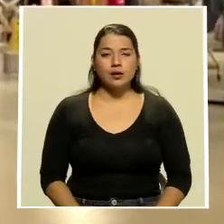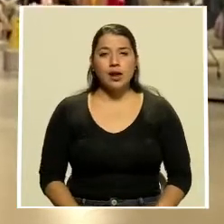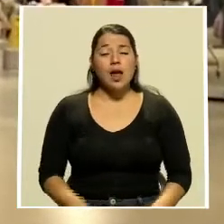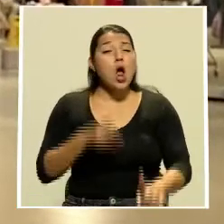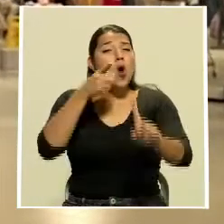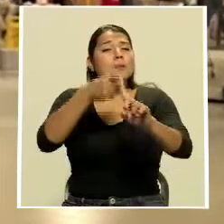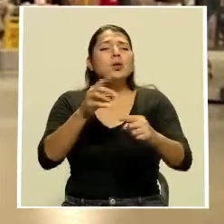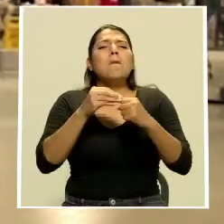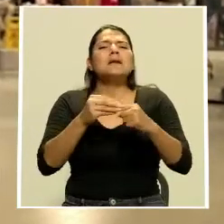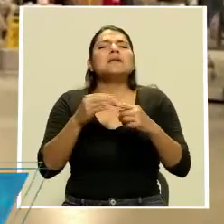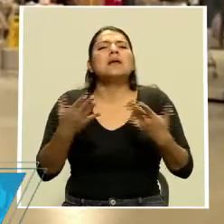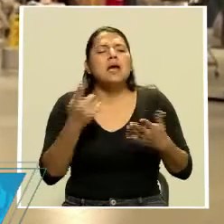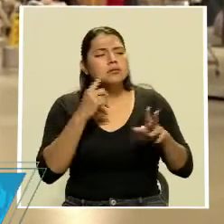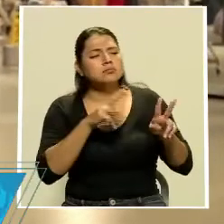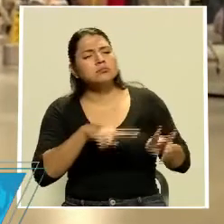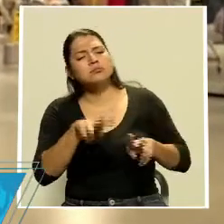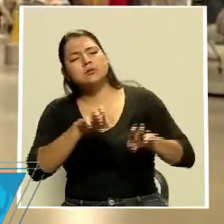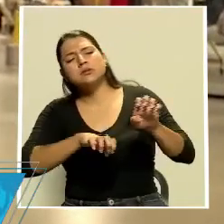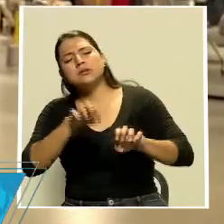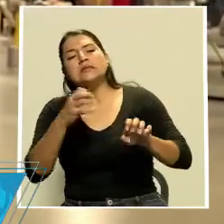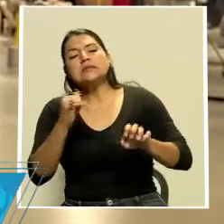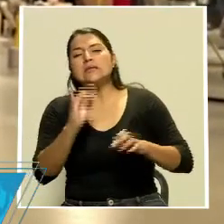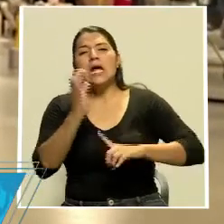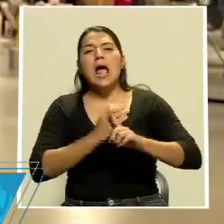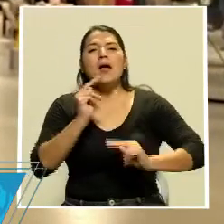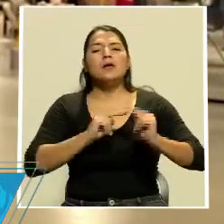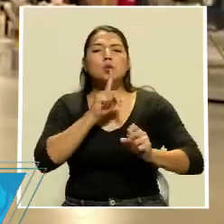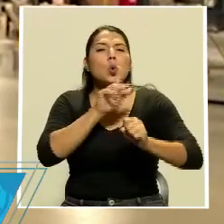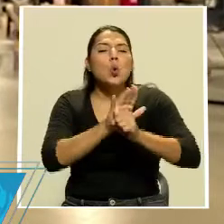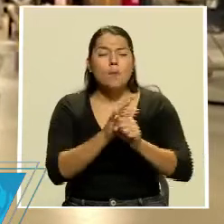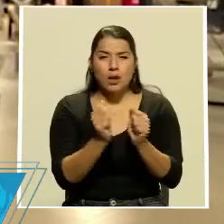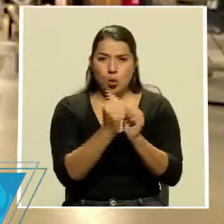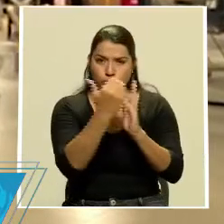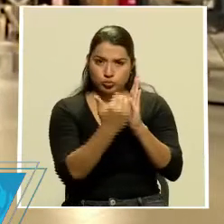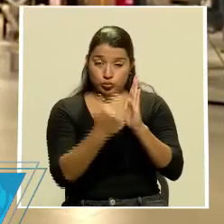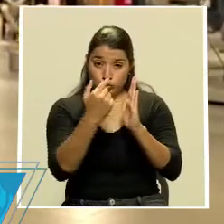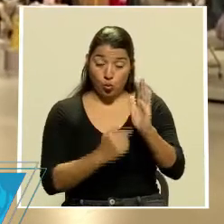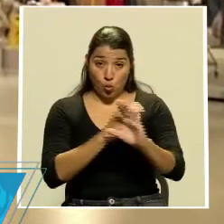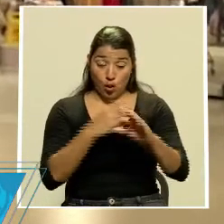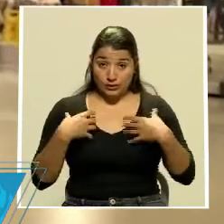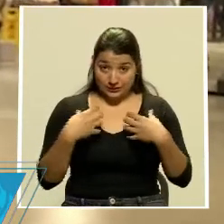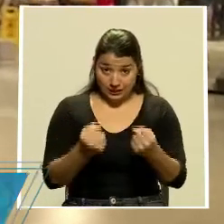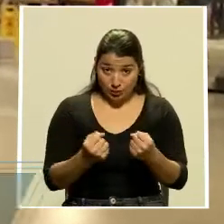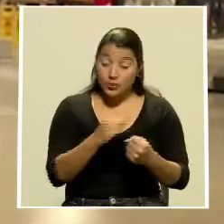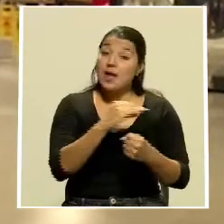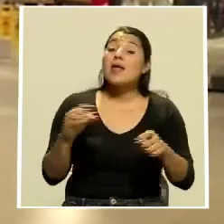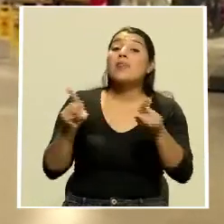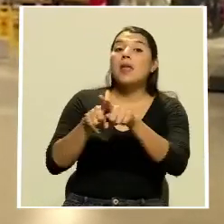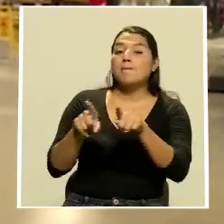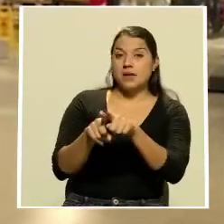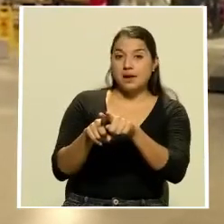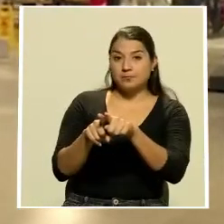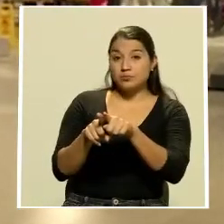de las visitas es valorar el cumplimiento de cada uno de los protocolos que correspondan y además de los lineamientos del Ministerio de Salud